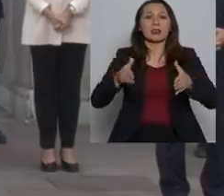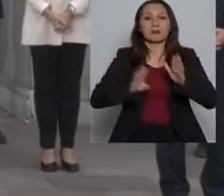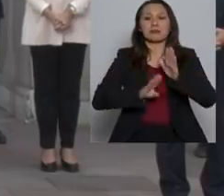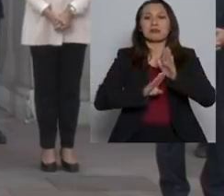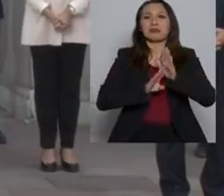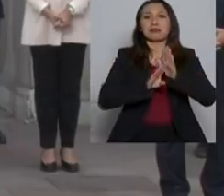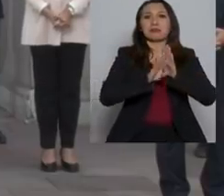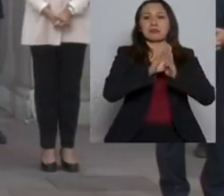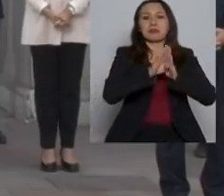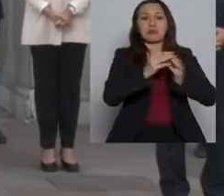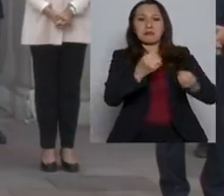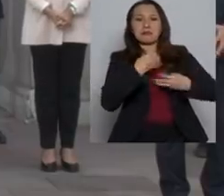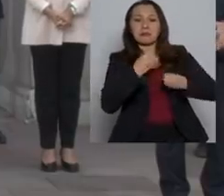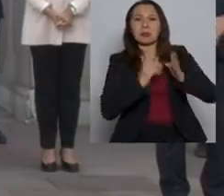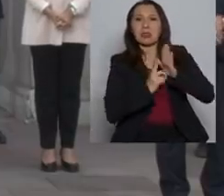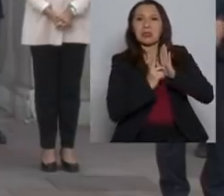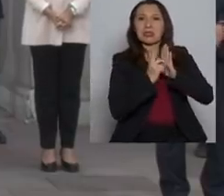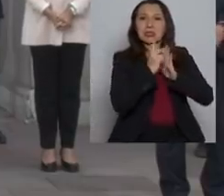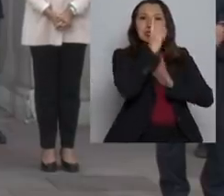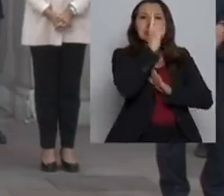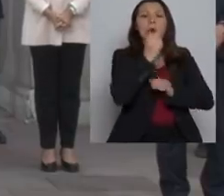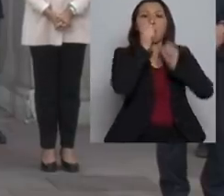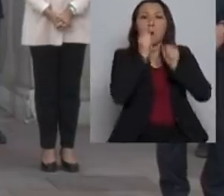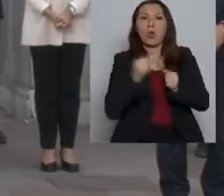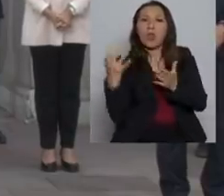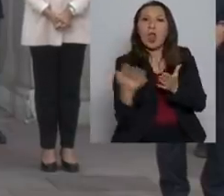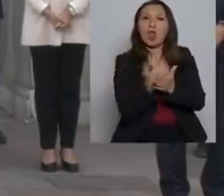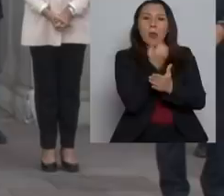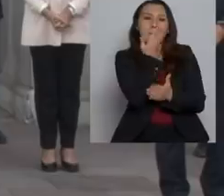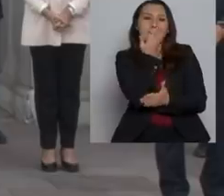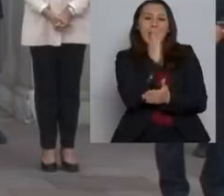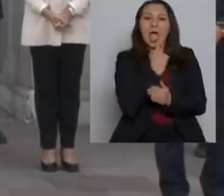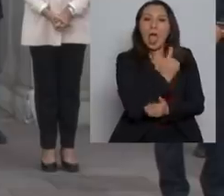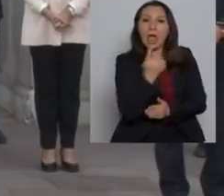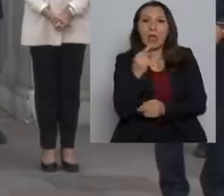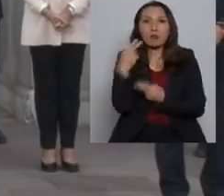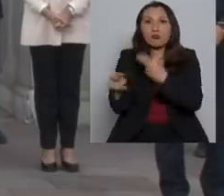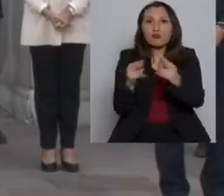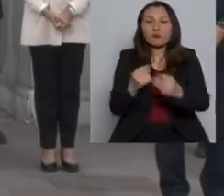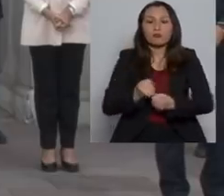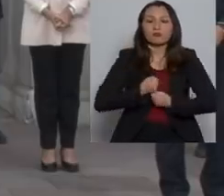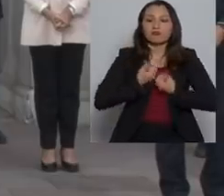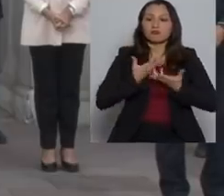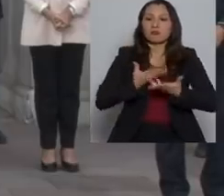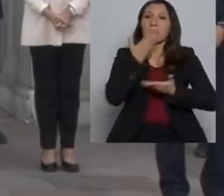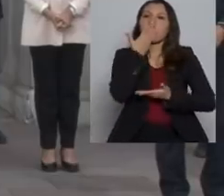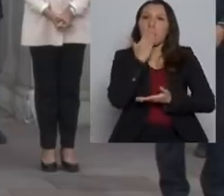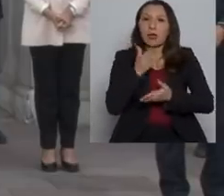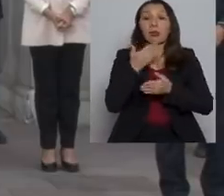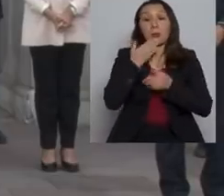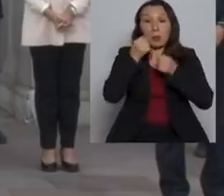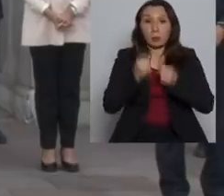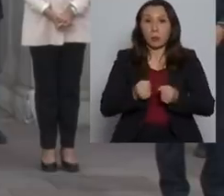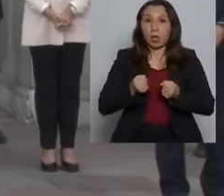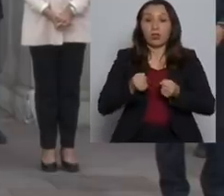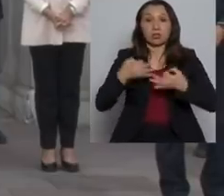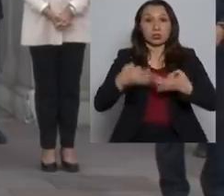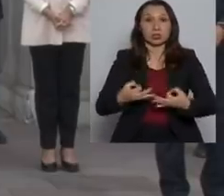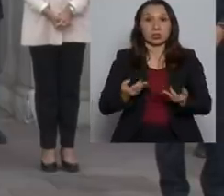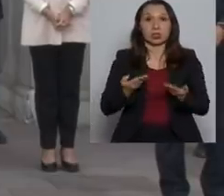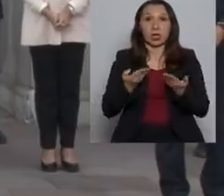desarrollándose, para poder lograr sacar lo mejor de cada uno de ustedes. Y también les puedo asegurar